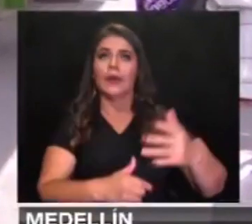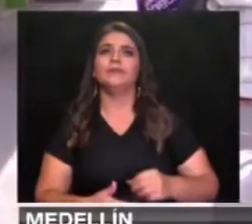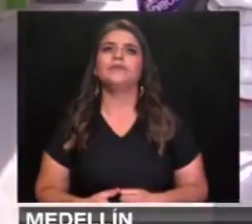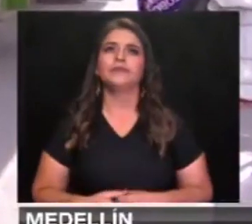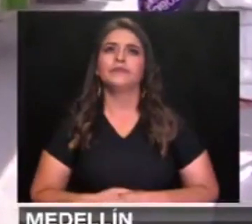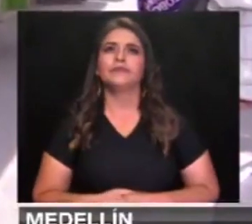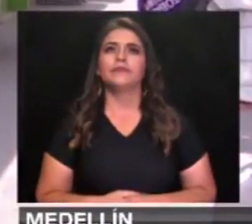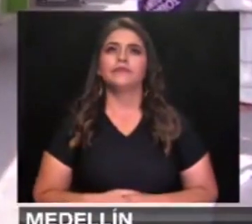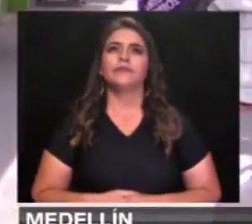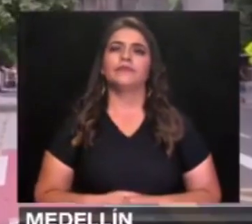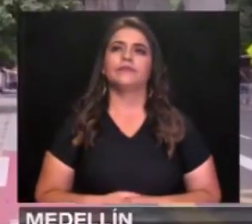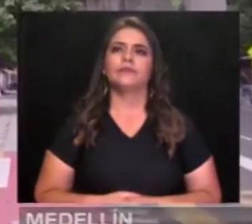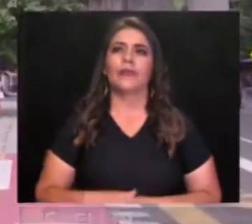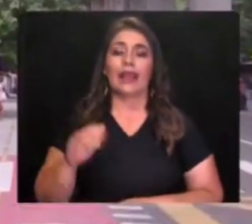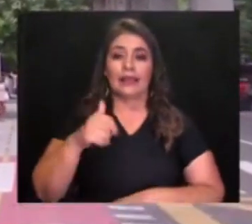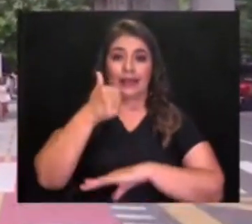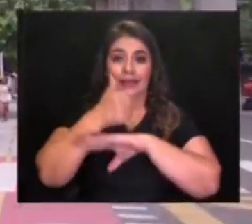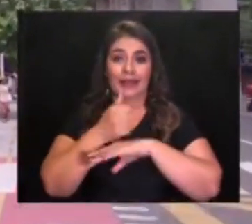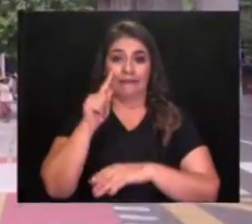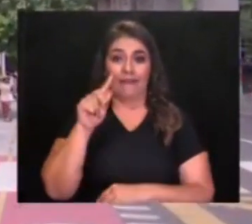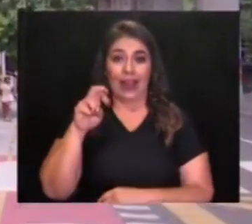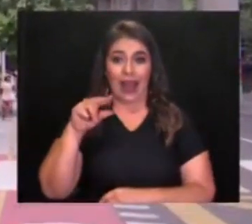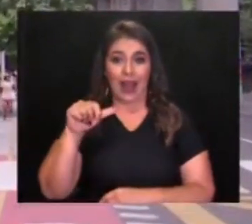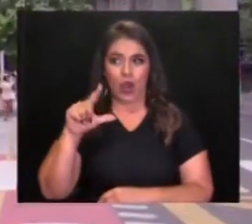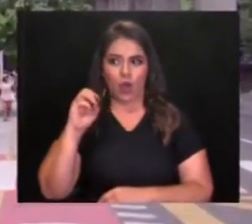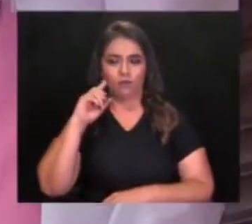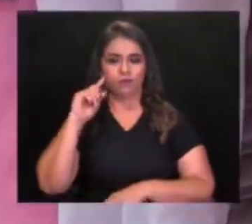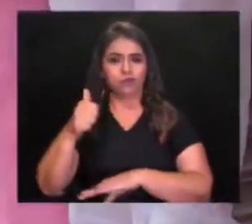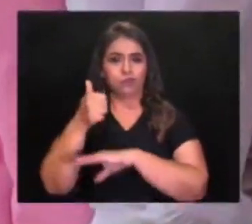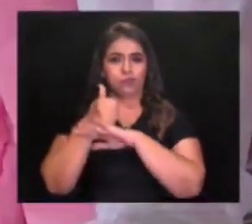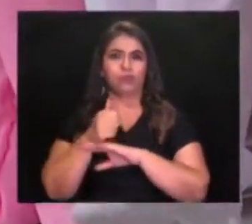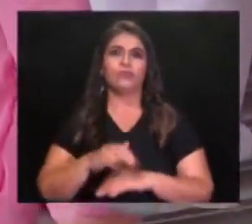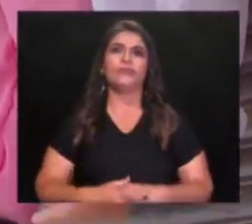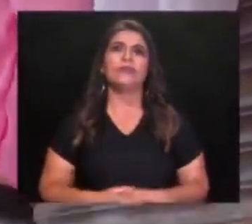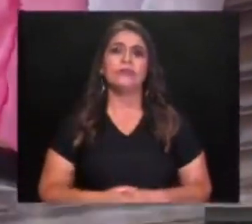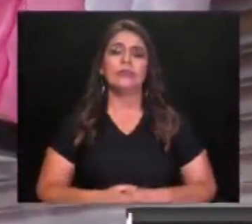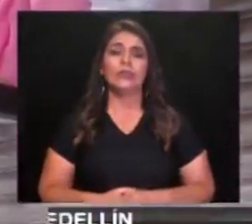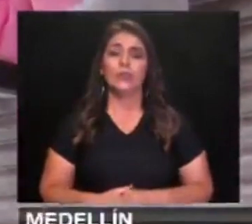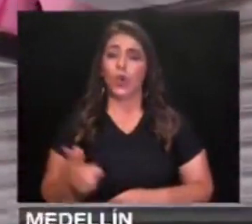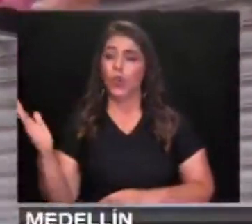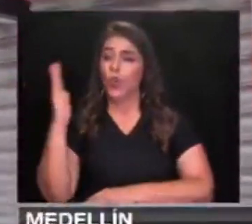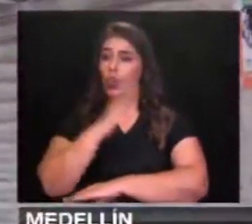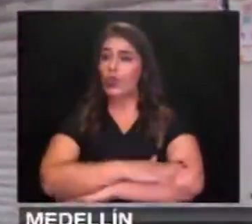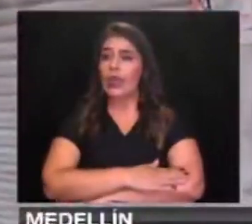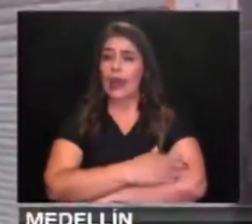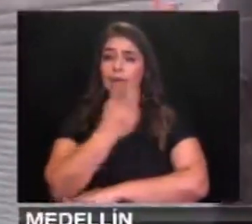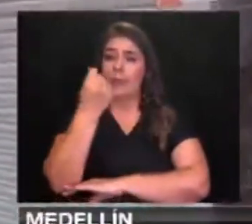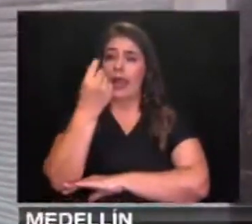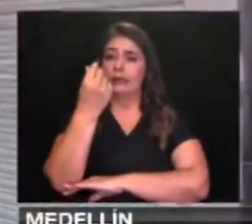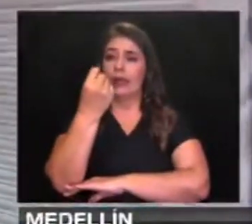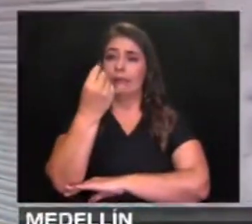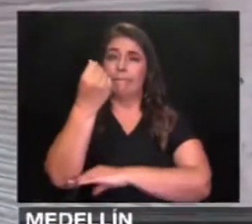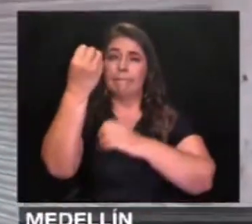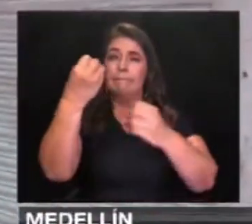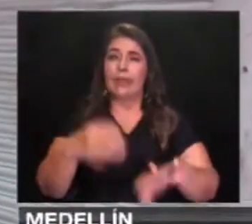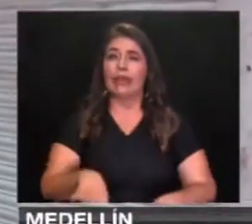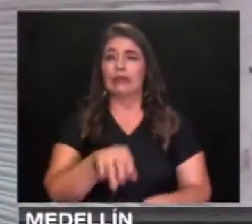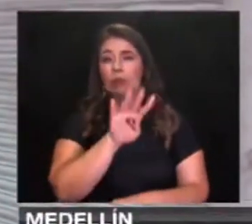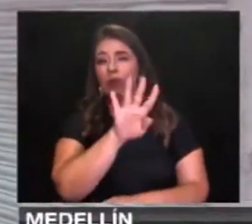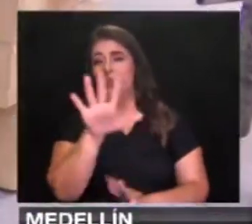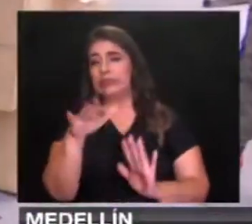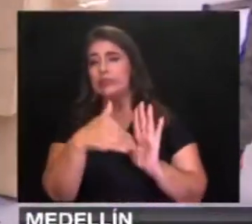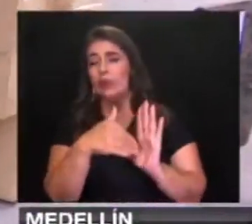es el llamado que hizo el dirigente gremial, según Fenalco. Las pérdidas diarias del comercio en el departamento se calculan en 45